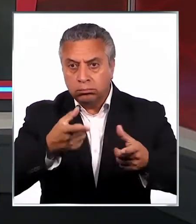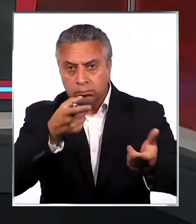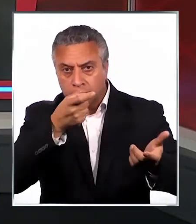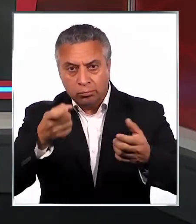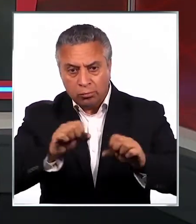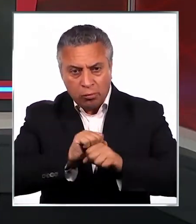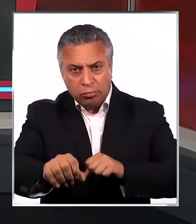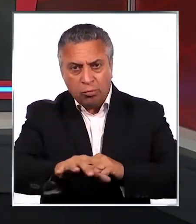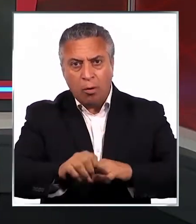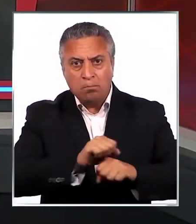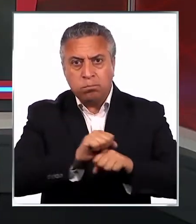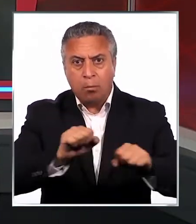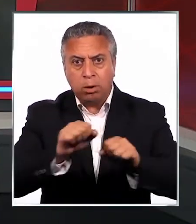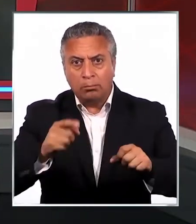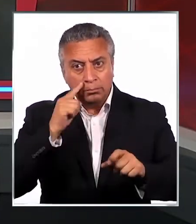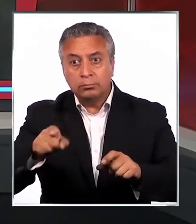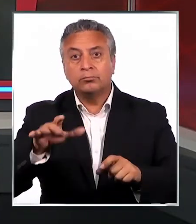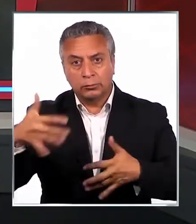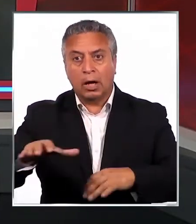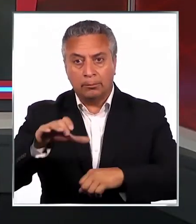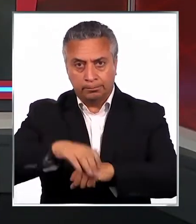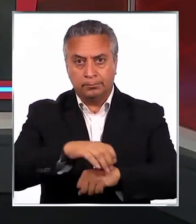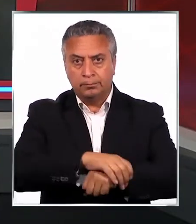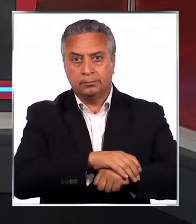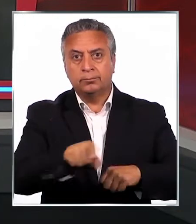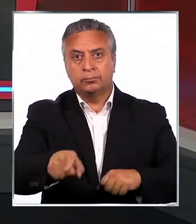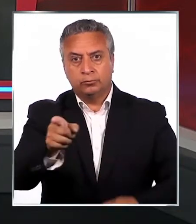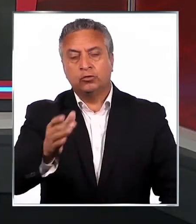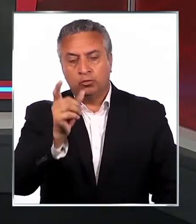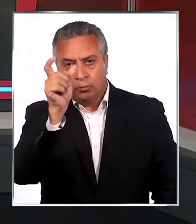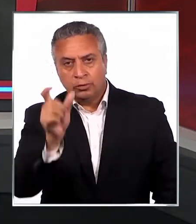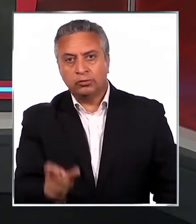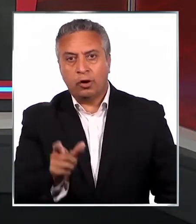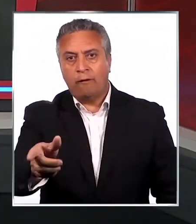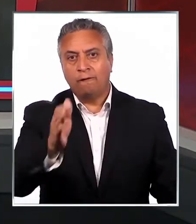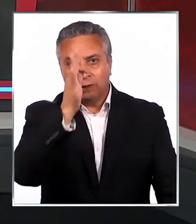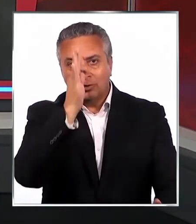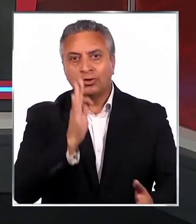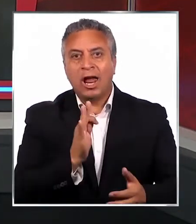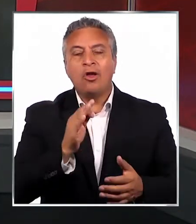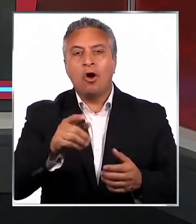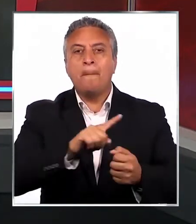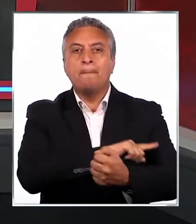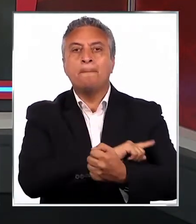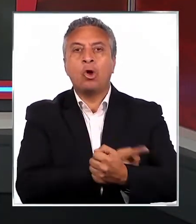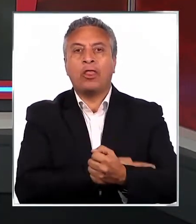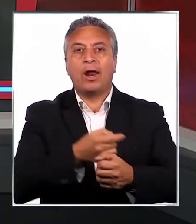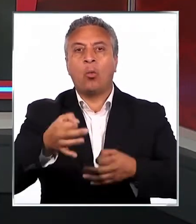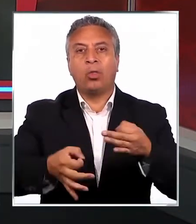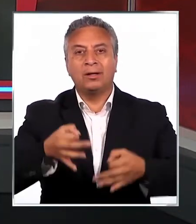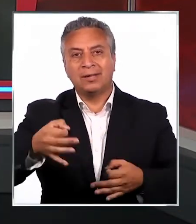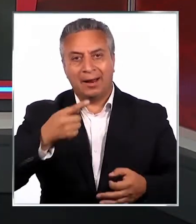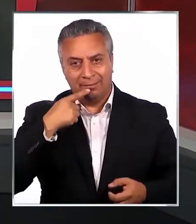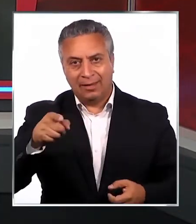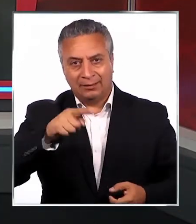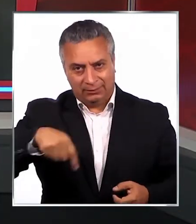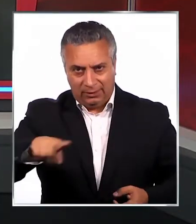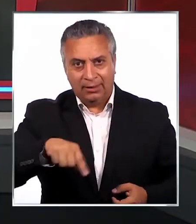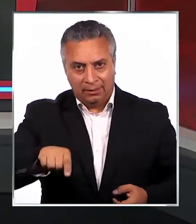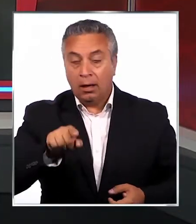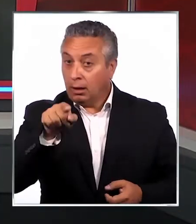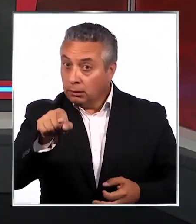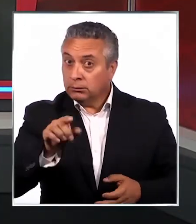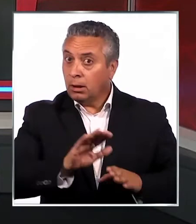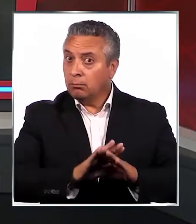de las armas y explosivos que se incautaron en la casa de un funcionario del Poder Judicial en la zona del llamado Conflicto Mapuche. Por este